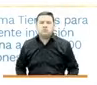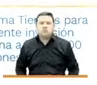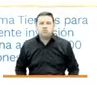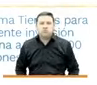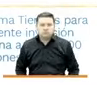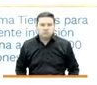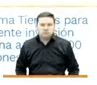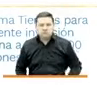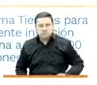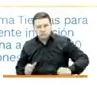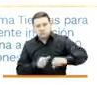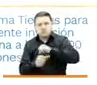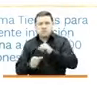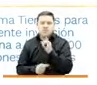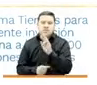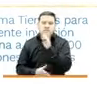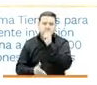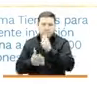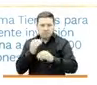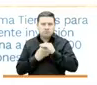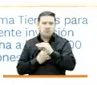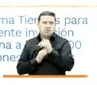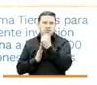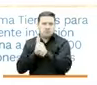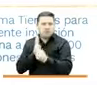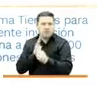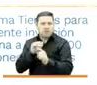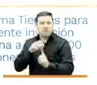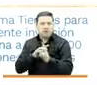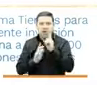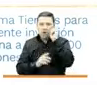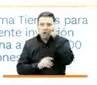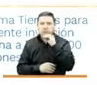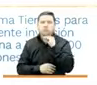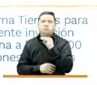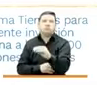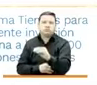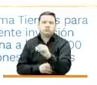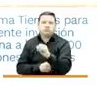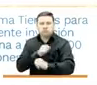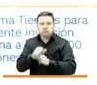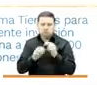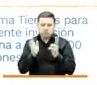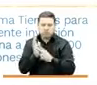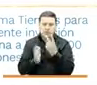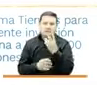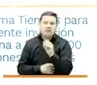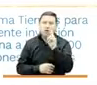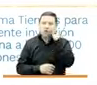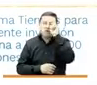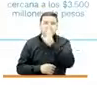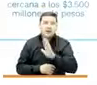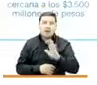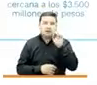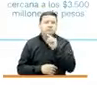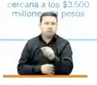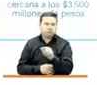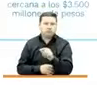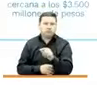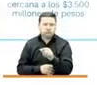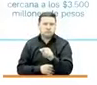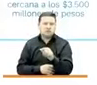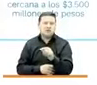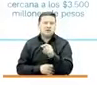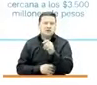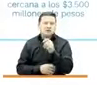Con pensación de IVA, otro de nuestros programas creados en este gobierno, en el 2020, el gobierno nacional tuvo